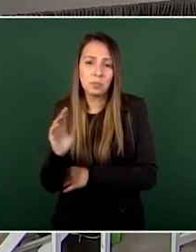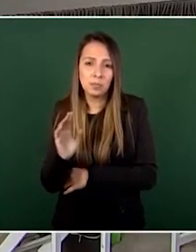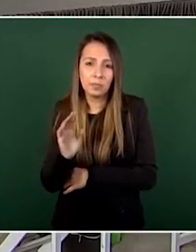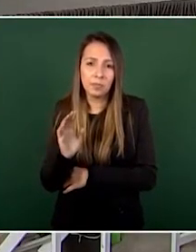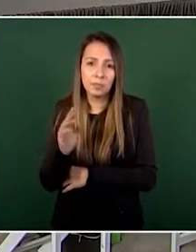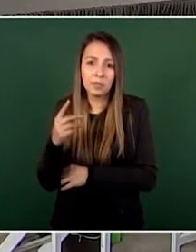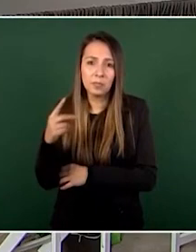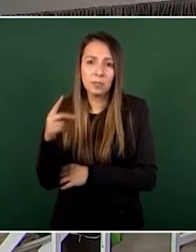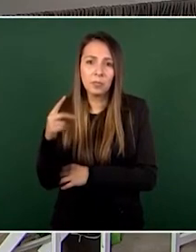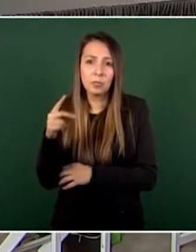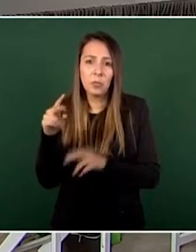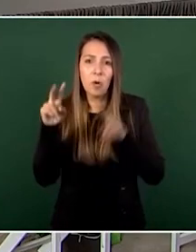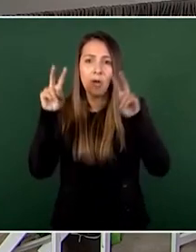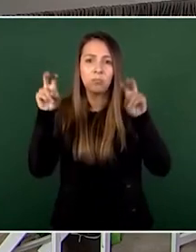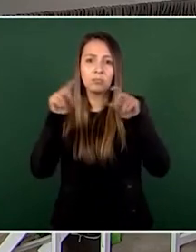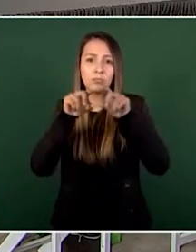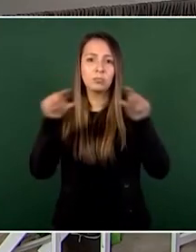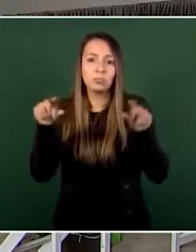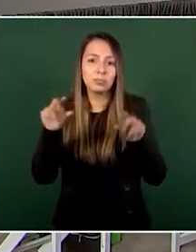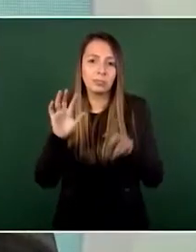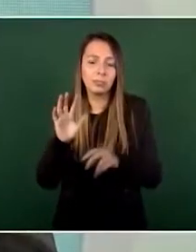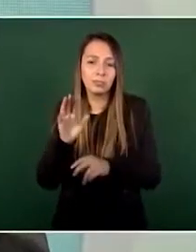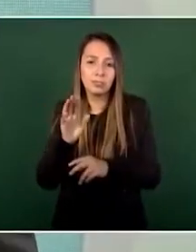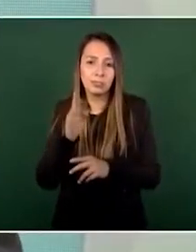su frase de defensa